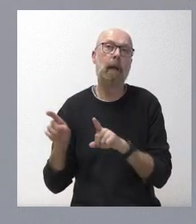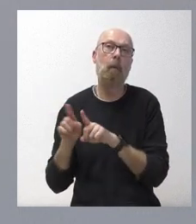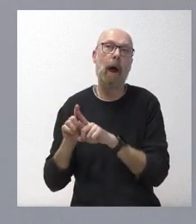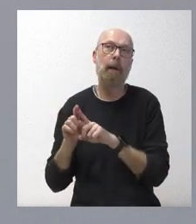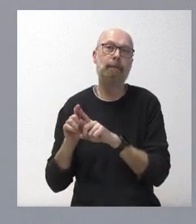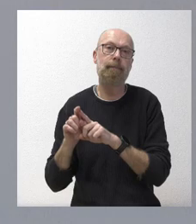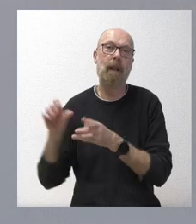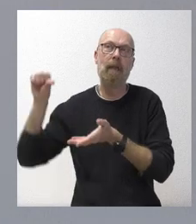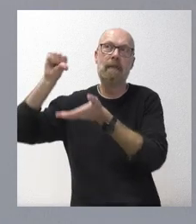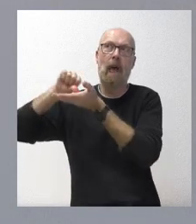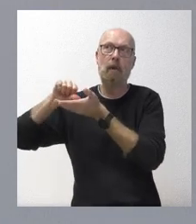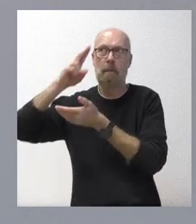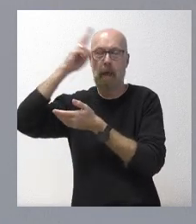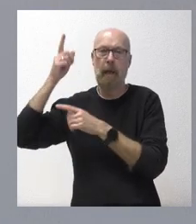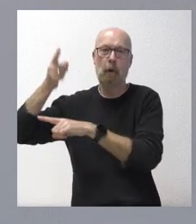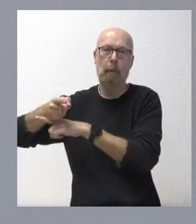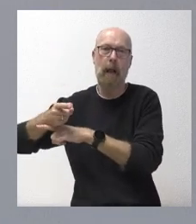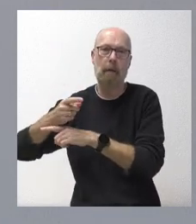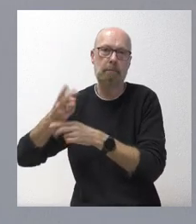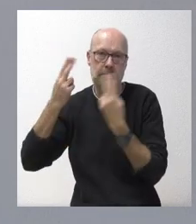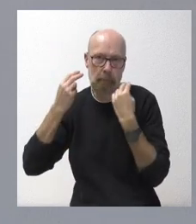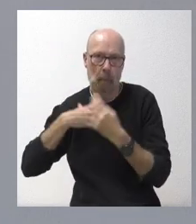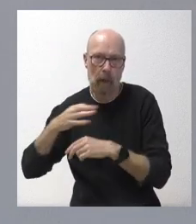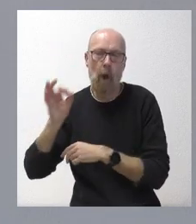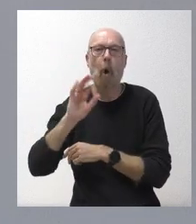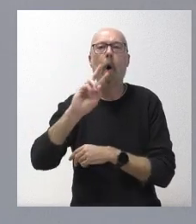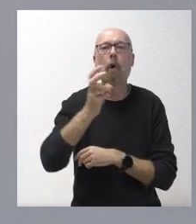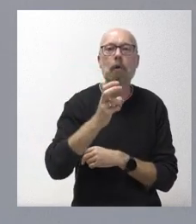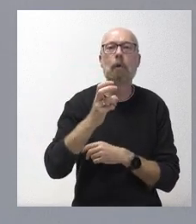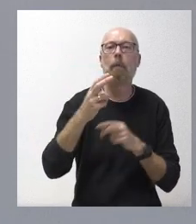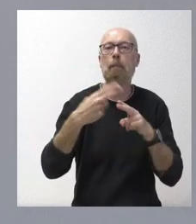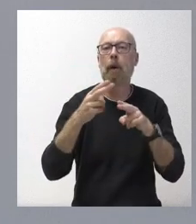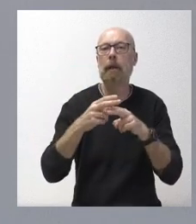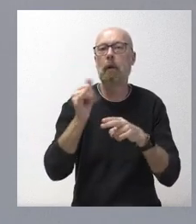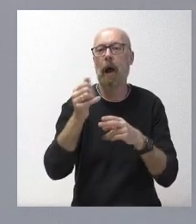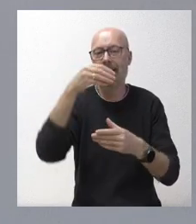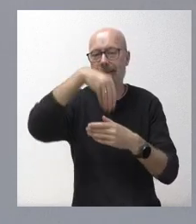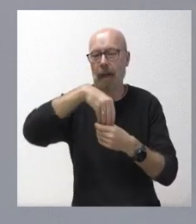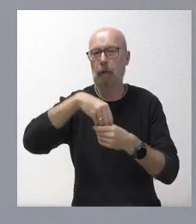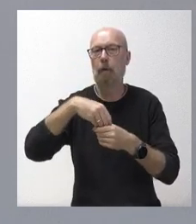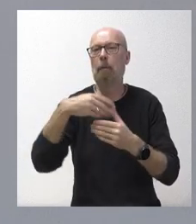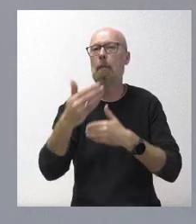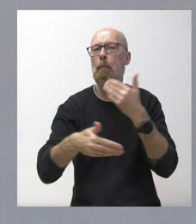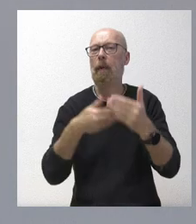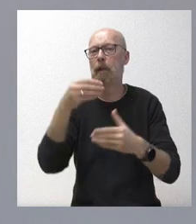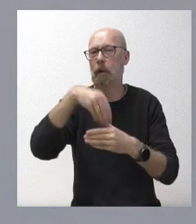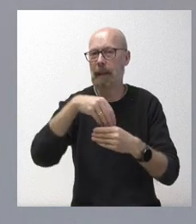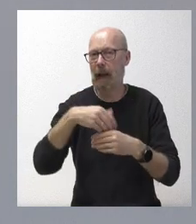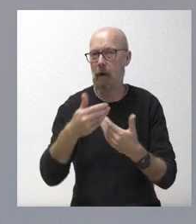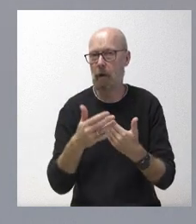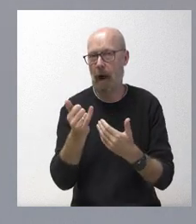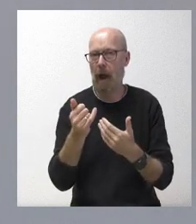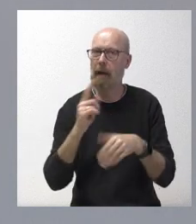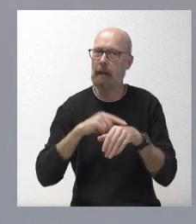sedes nacionales en Madrid, otros grupos políticos que tienen encima de la mesa un proceso interno que ocupa gran parte de su